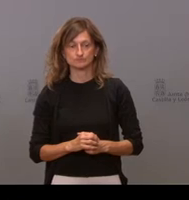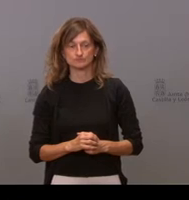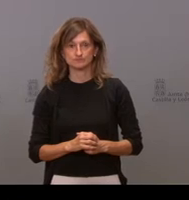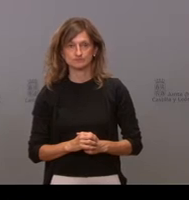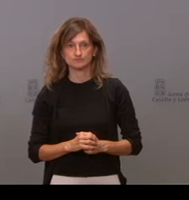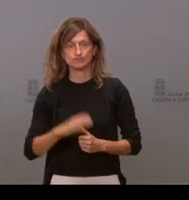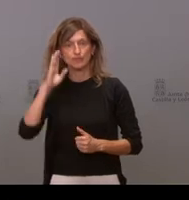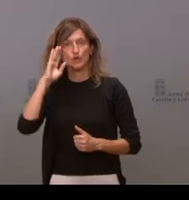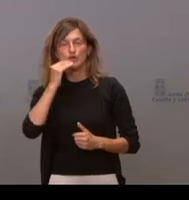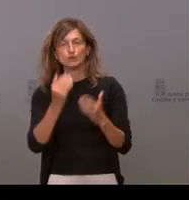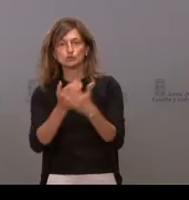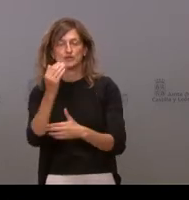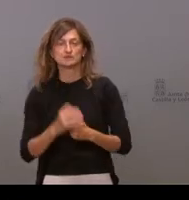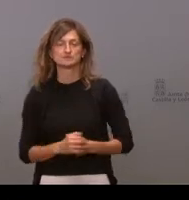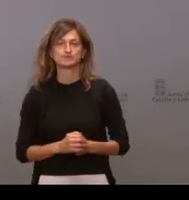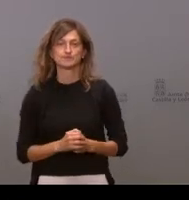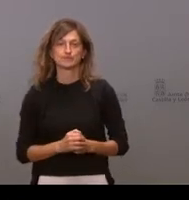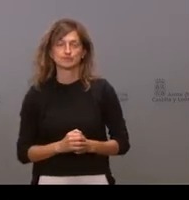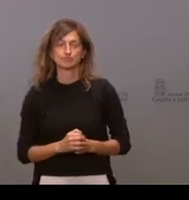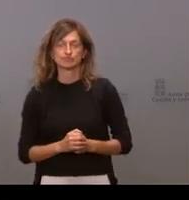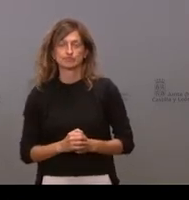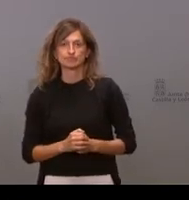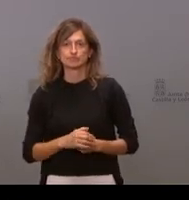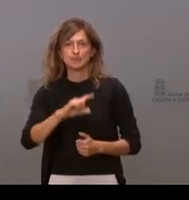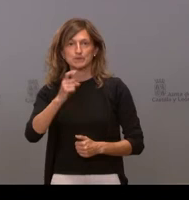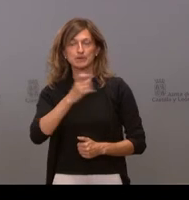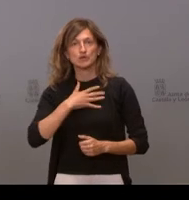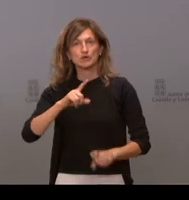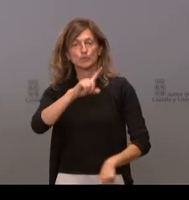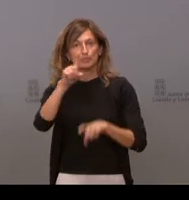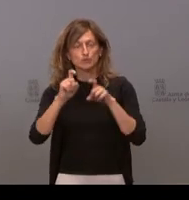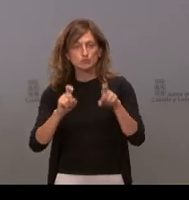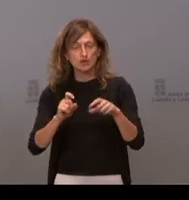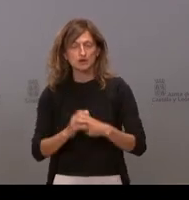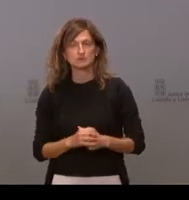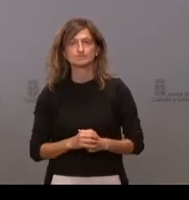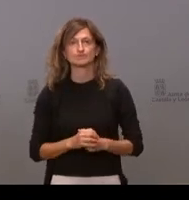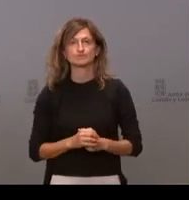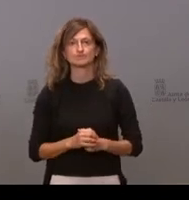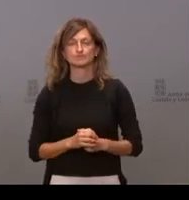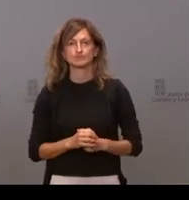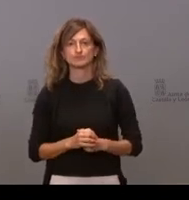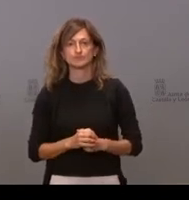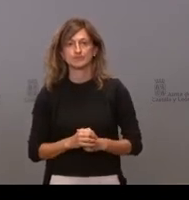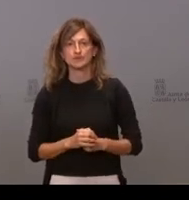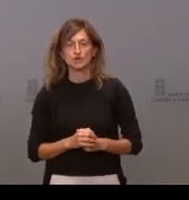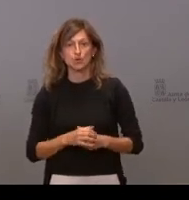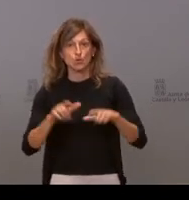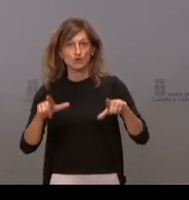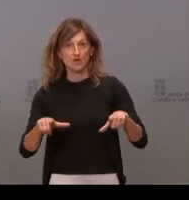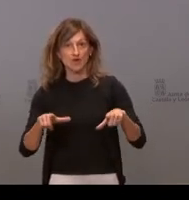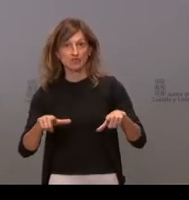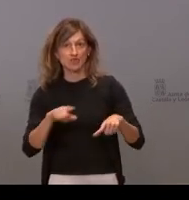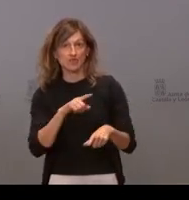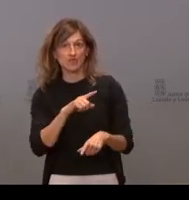Hola, buenos días. Perdón. Bueno, en primer lugar quería preguntar la unidad centinela sanitaria de Castilla y León